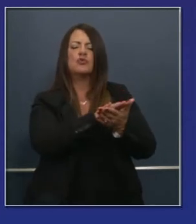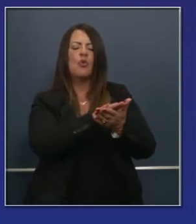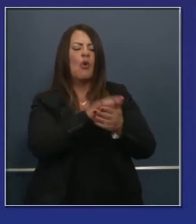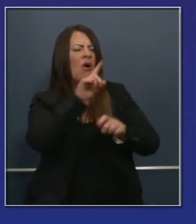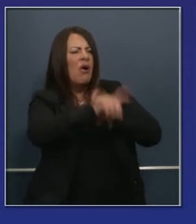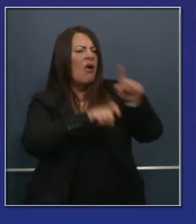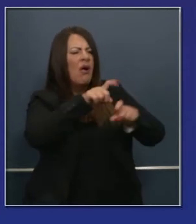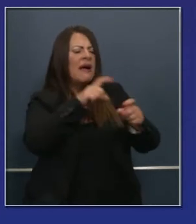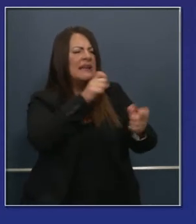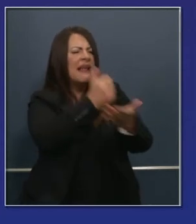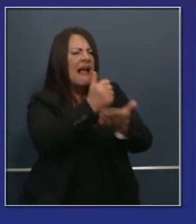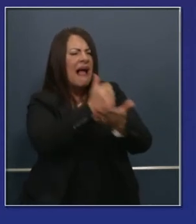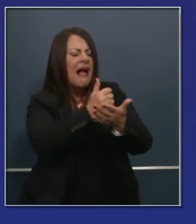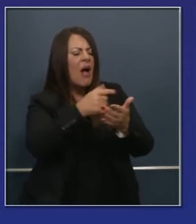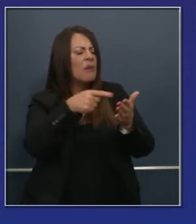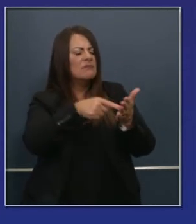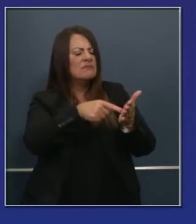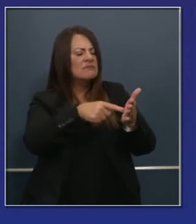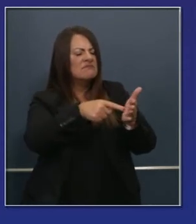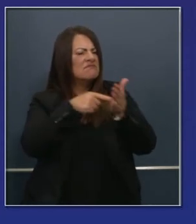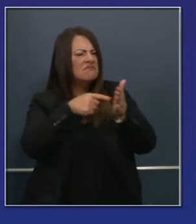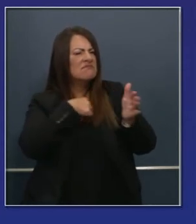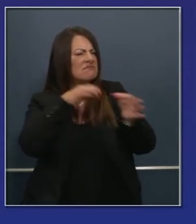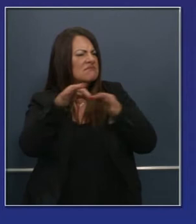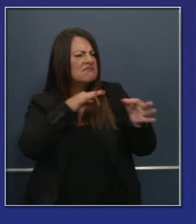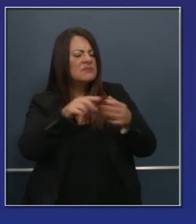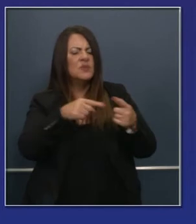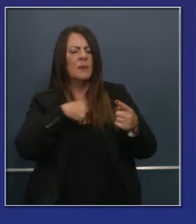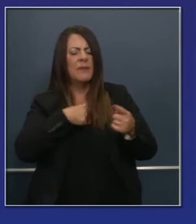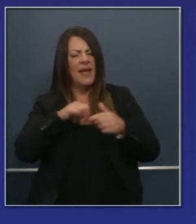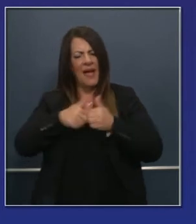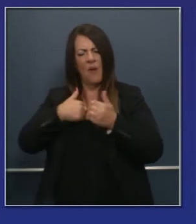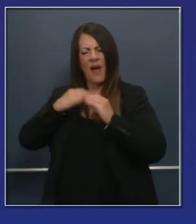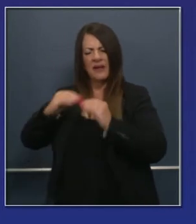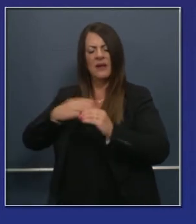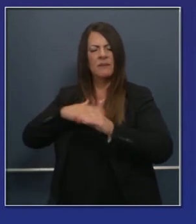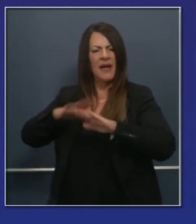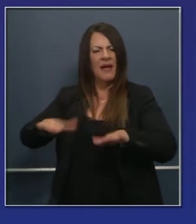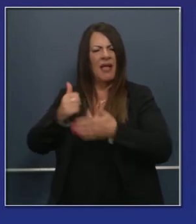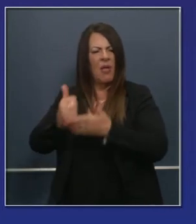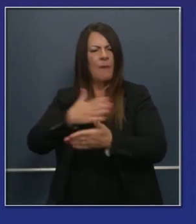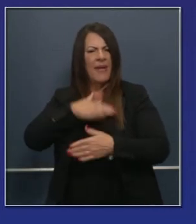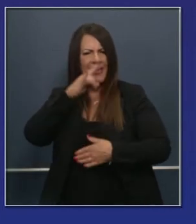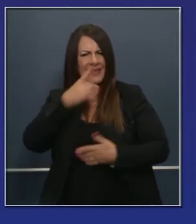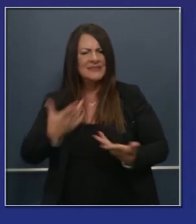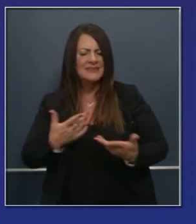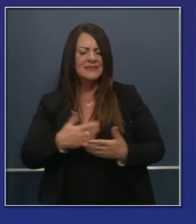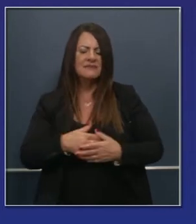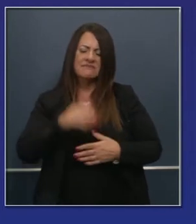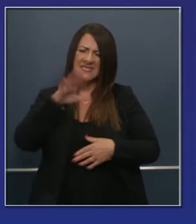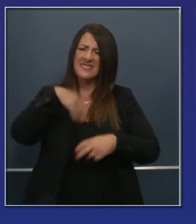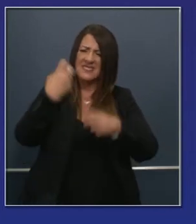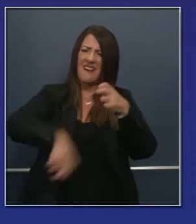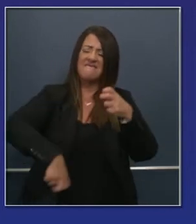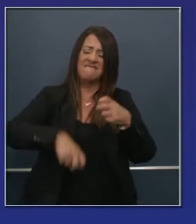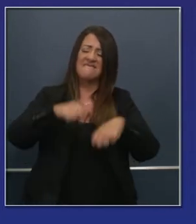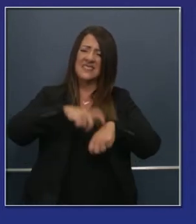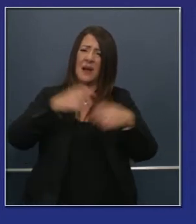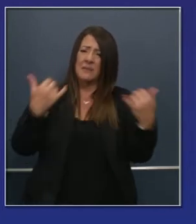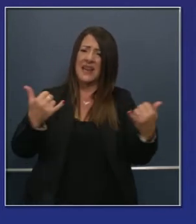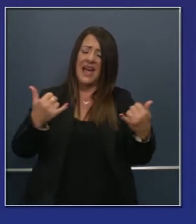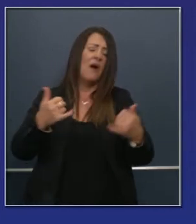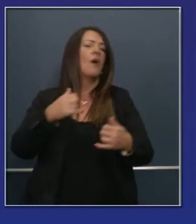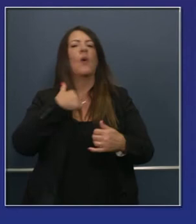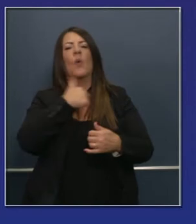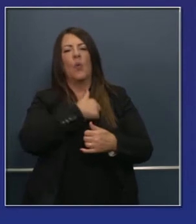la cual puedan llamar y en la que puedan hacer preguntas para saber cómo podemos apoyar la conexión con las familias. Son momentos difíciles estos,